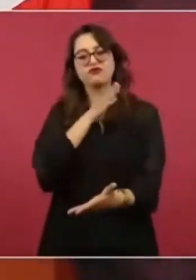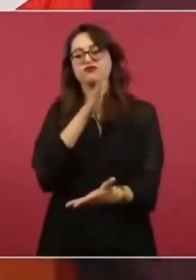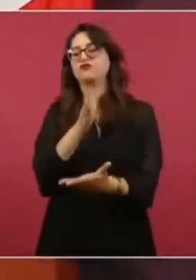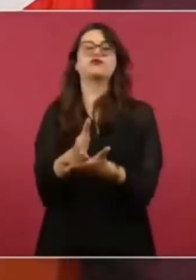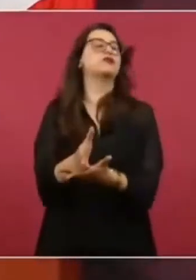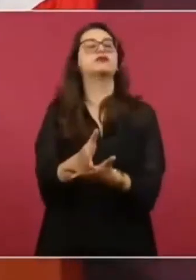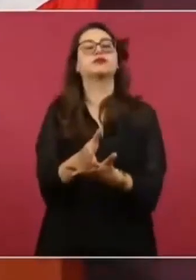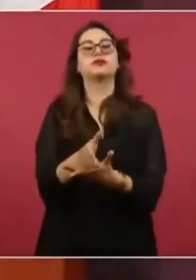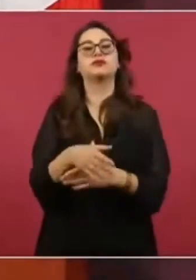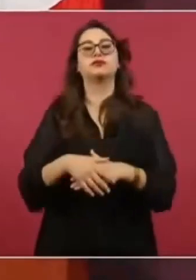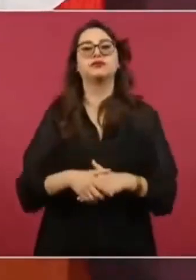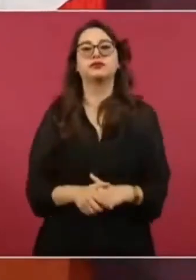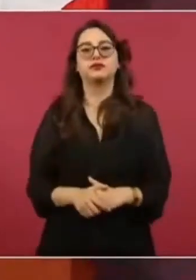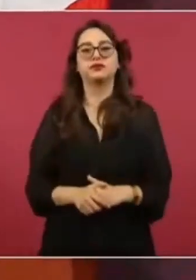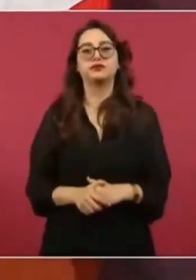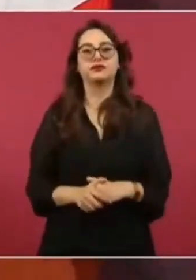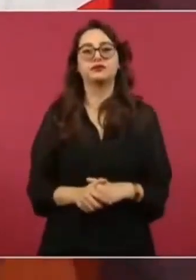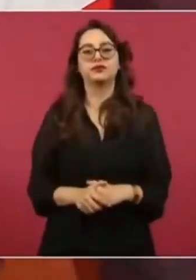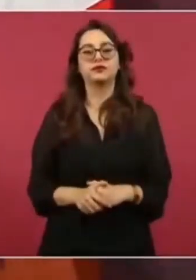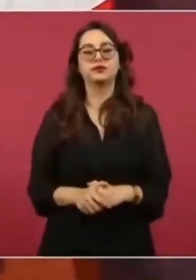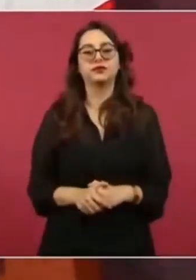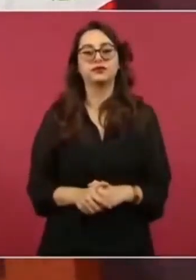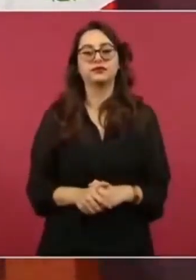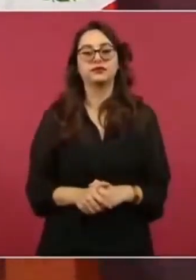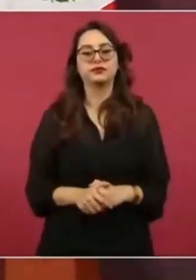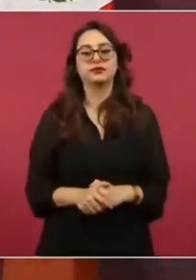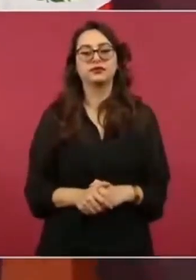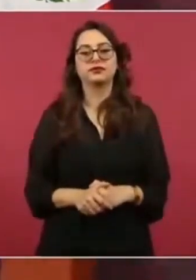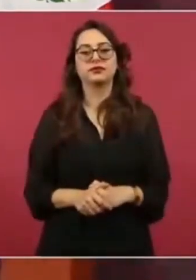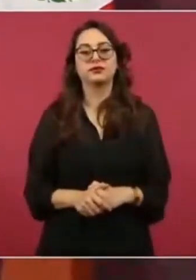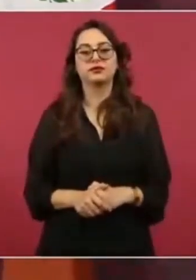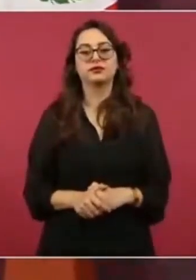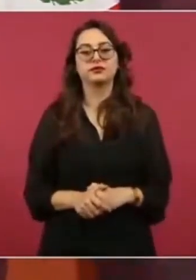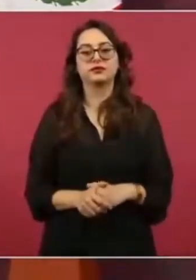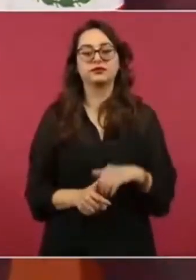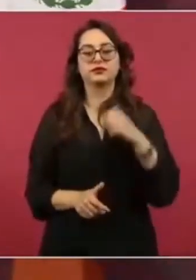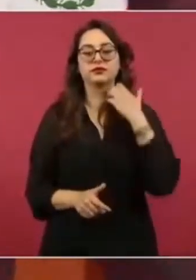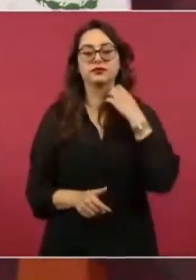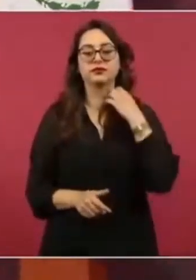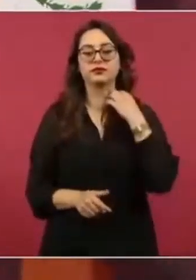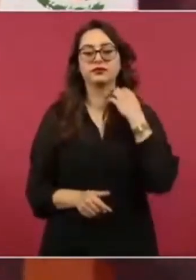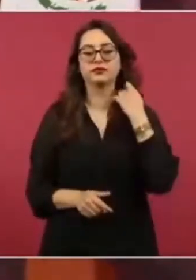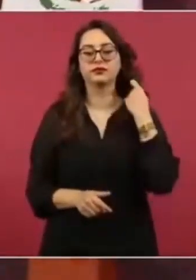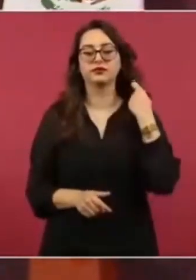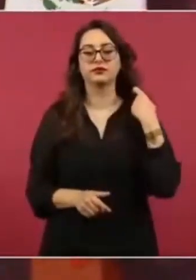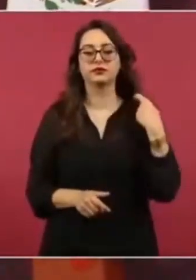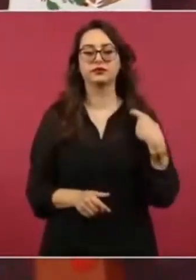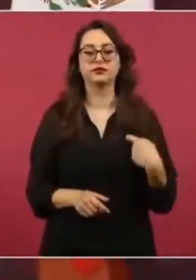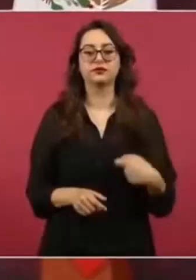Pero ahí en San Francisco, que son los más avanzados,